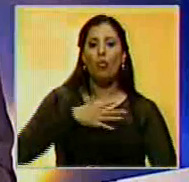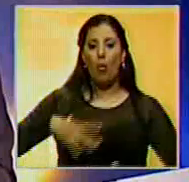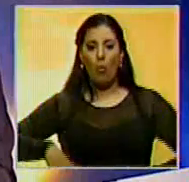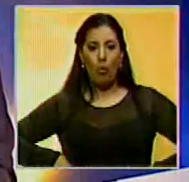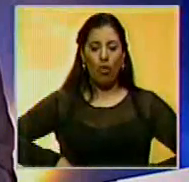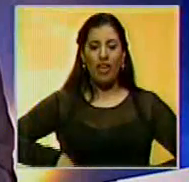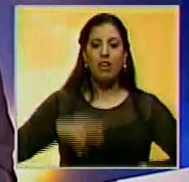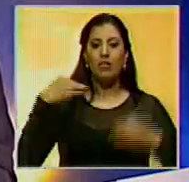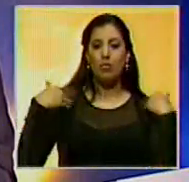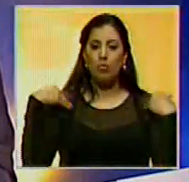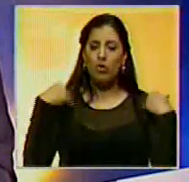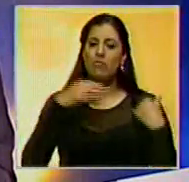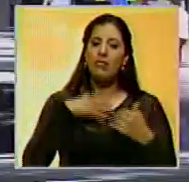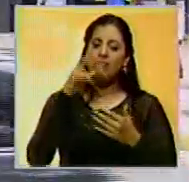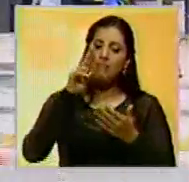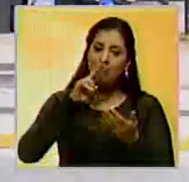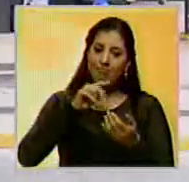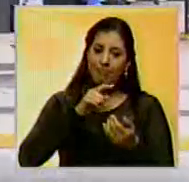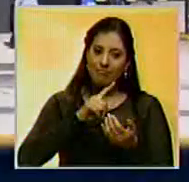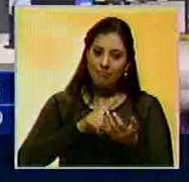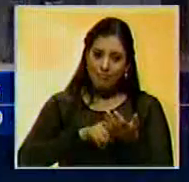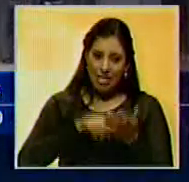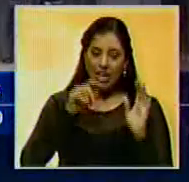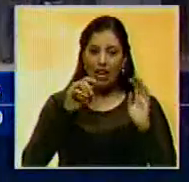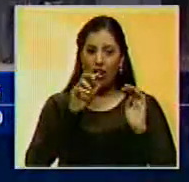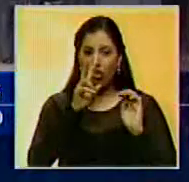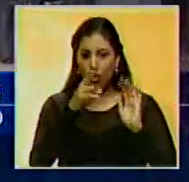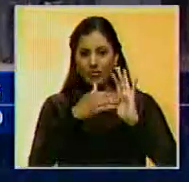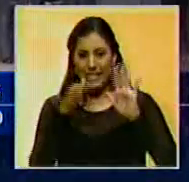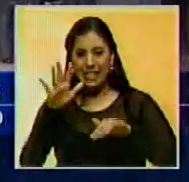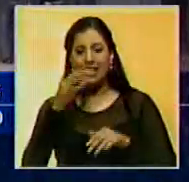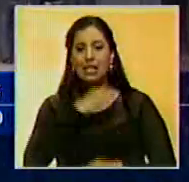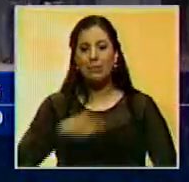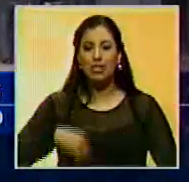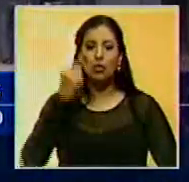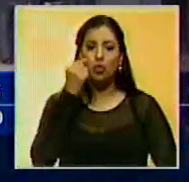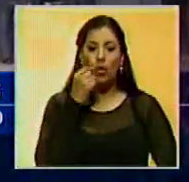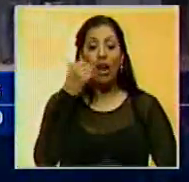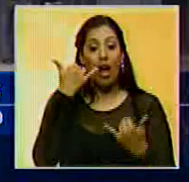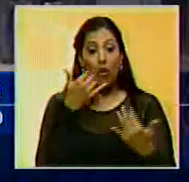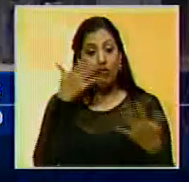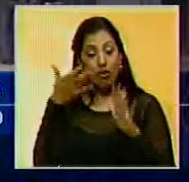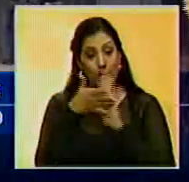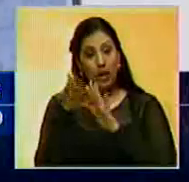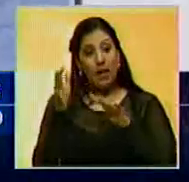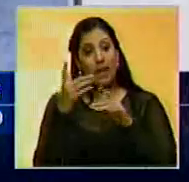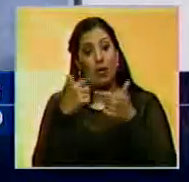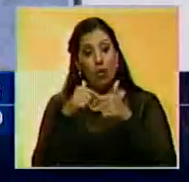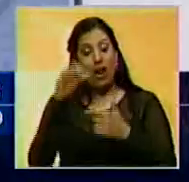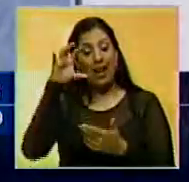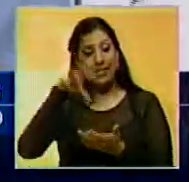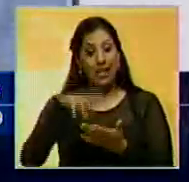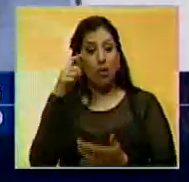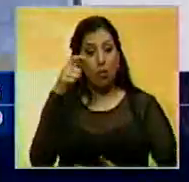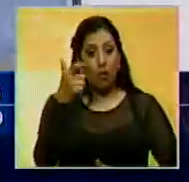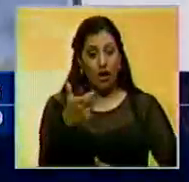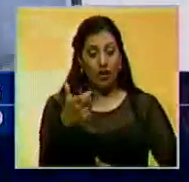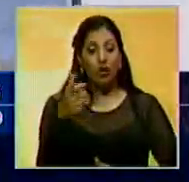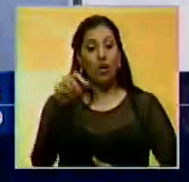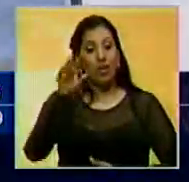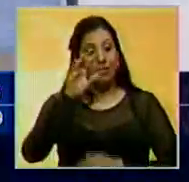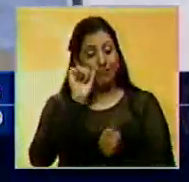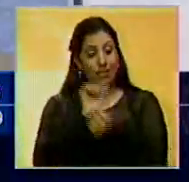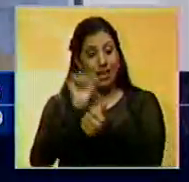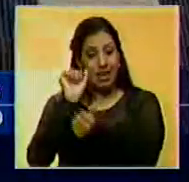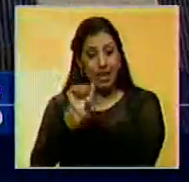quien fue Misucre 2015. El hecho ocurrió el 7 de septiembre en la parroquia Puerto Miranda, municipio Camagüán del estado Huarico. Durante